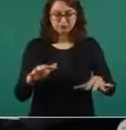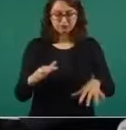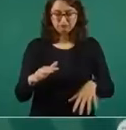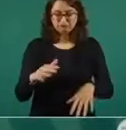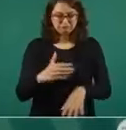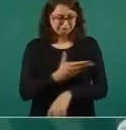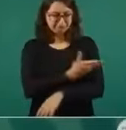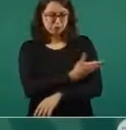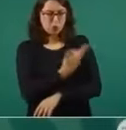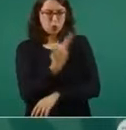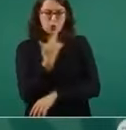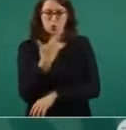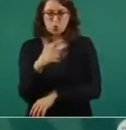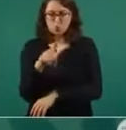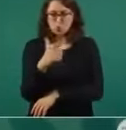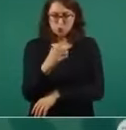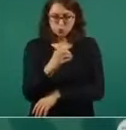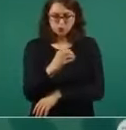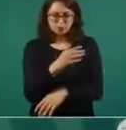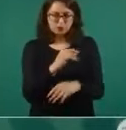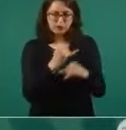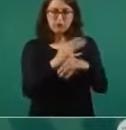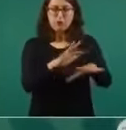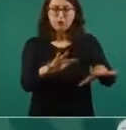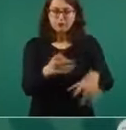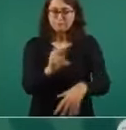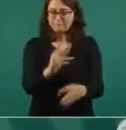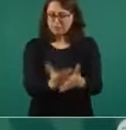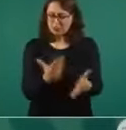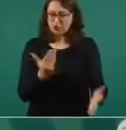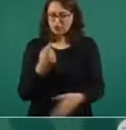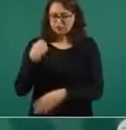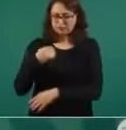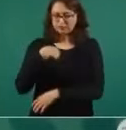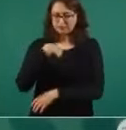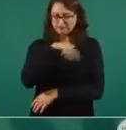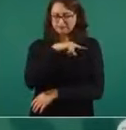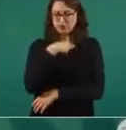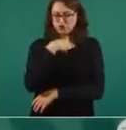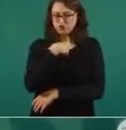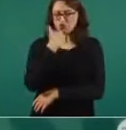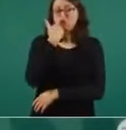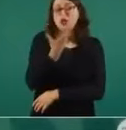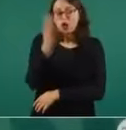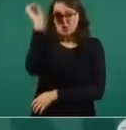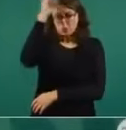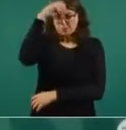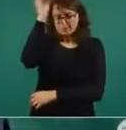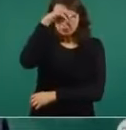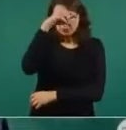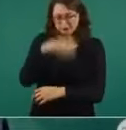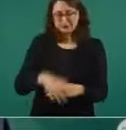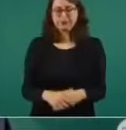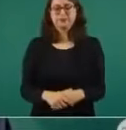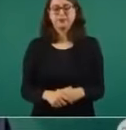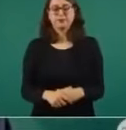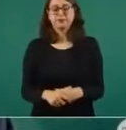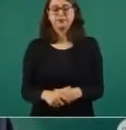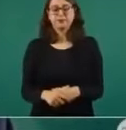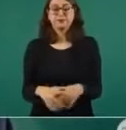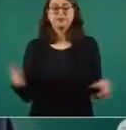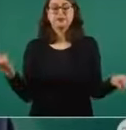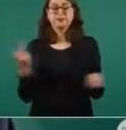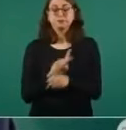Hay que tener cuidado, porque como es